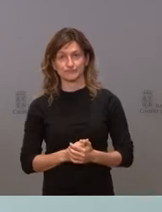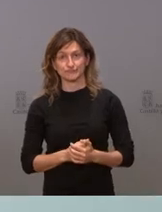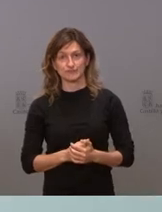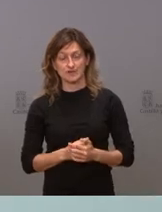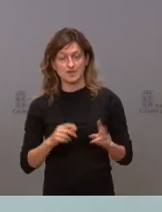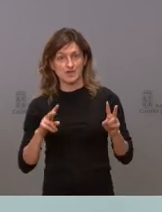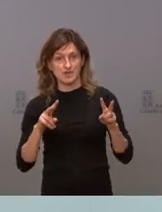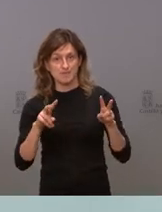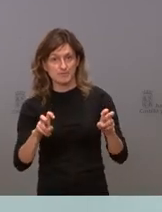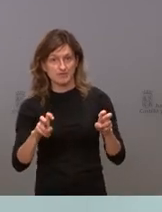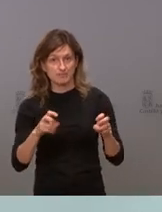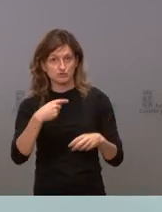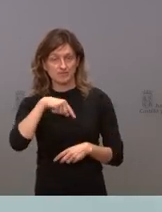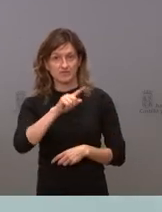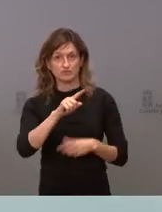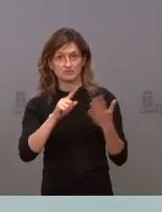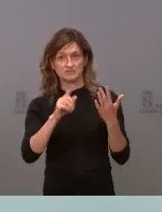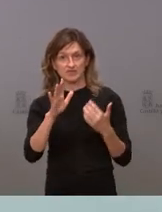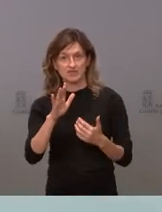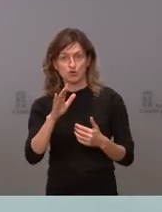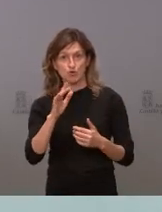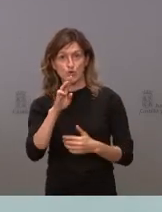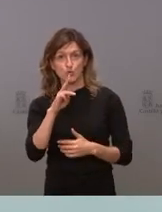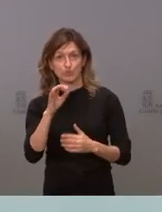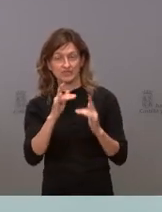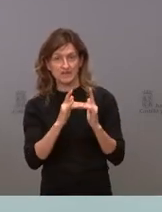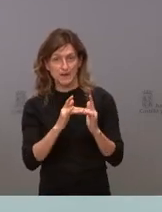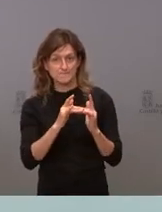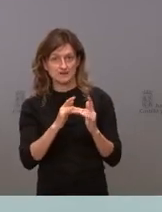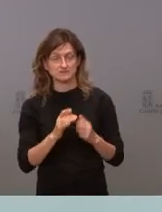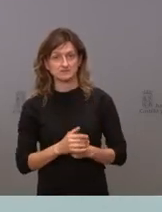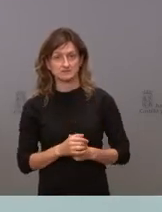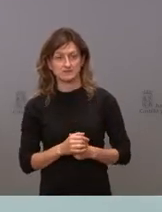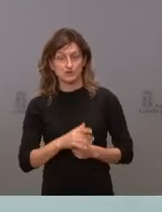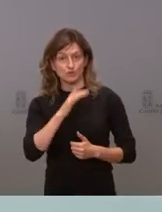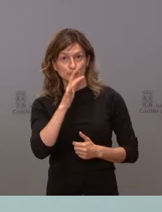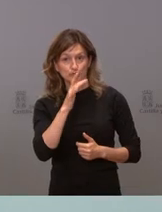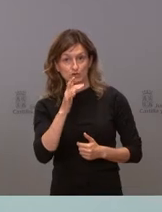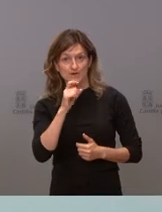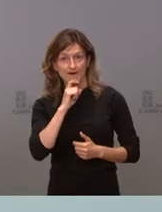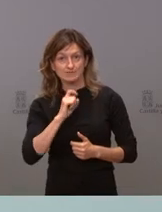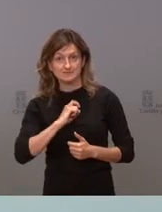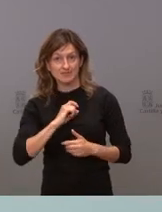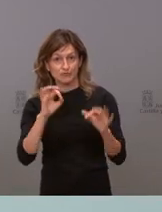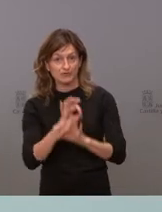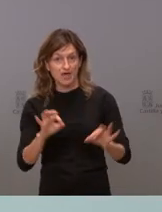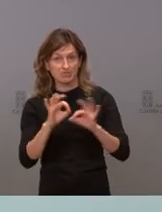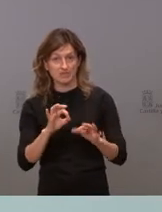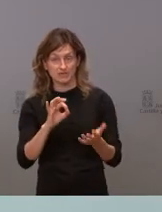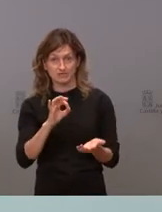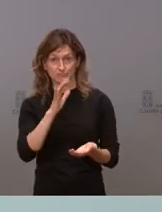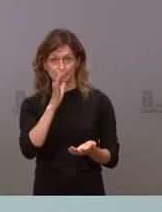Empezamos con 165 camas de UCI ante algo que nadie nos había advertido que podía ser